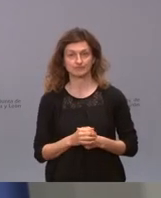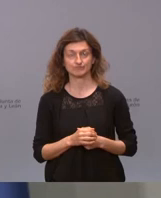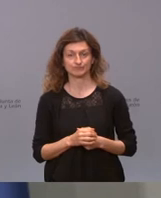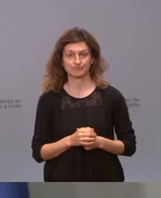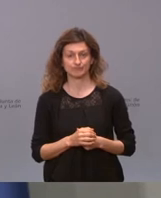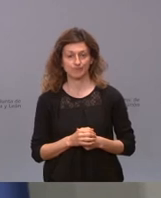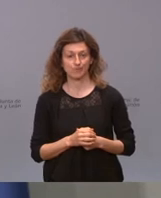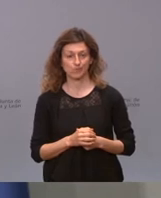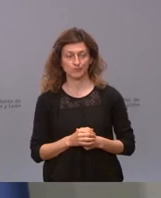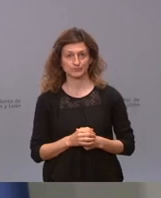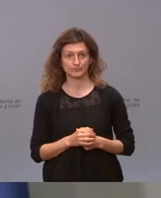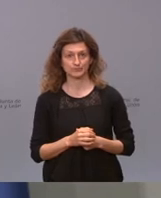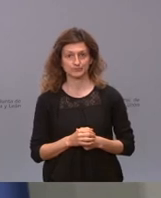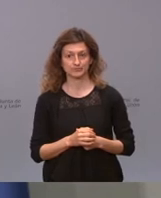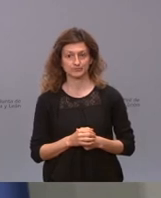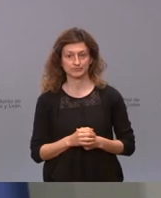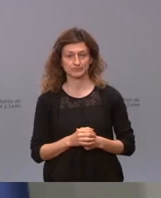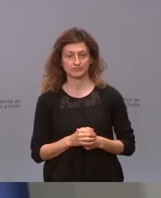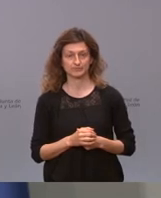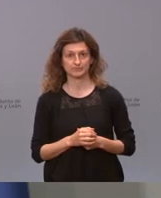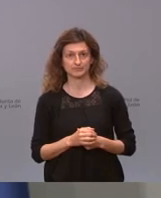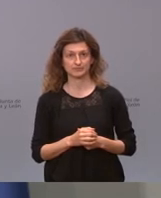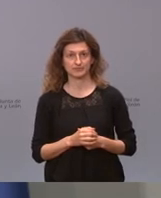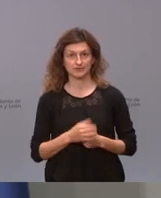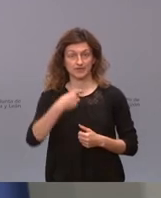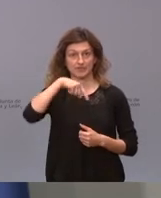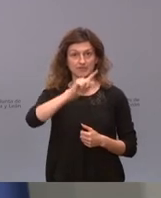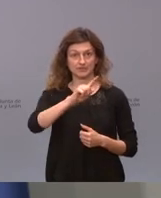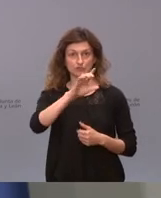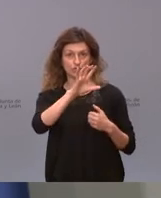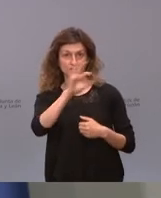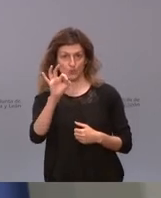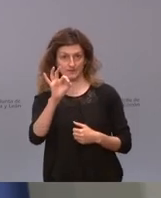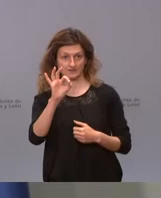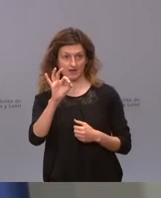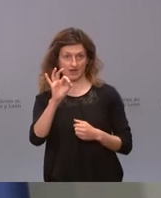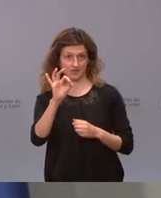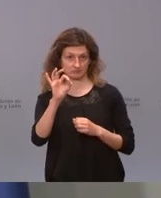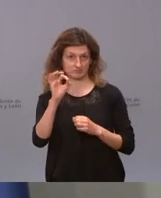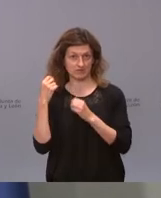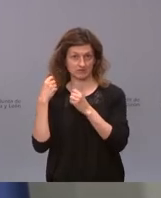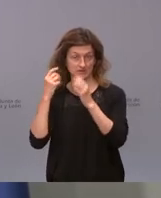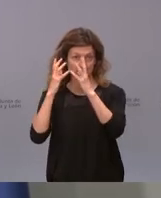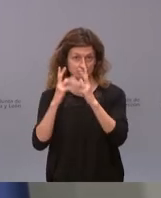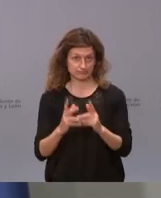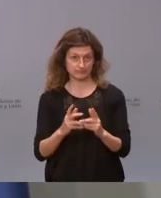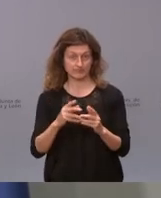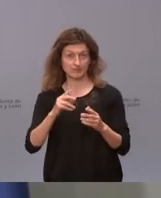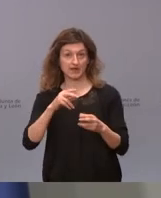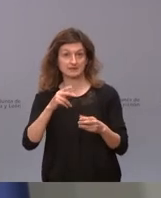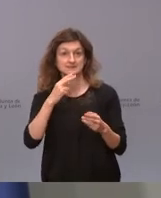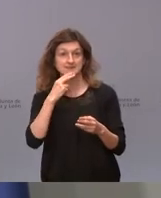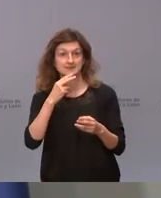el número de incidencia de 150 para mantener los cierres en el interior